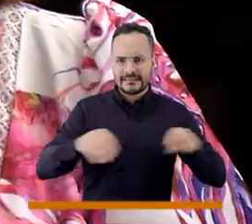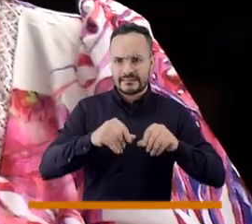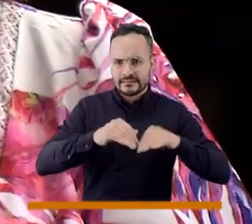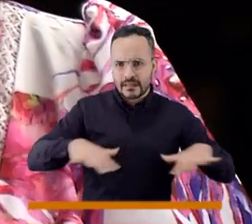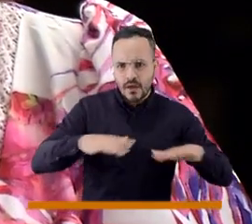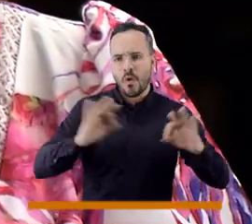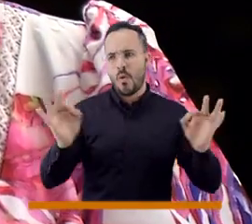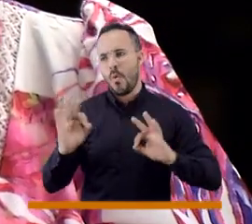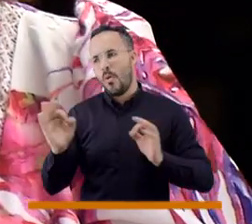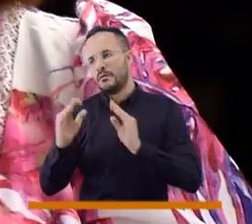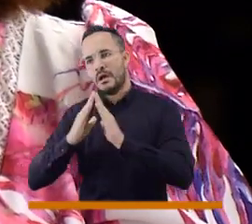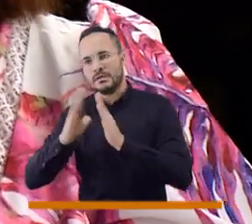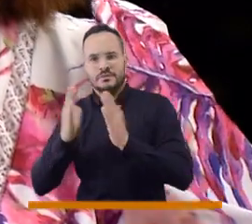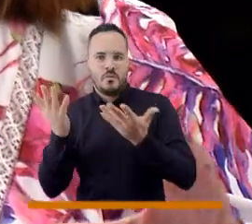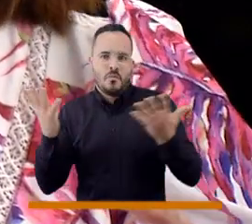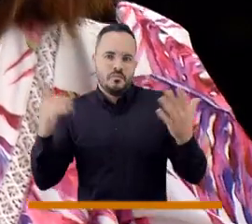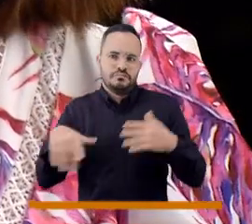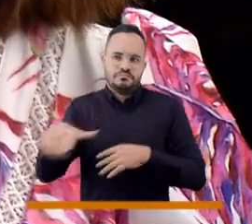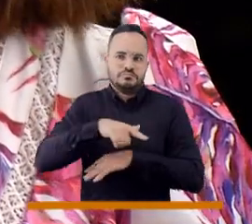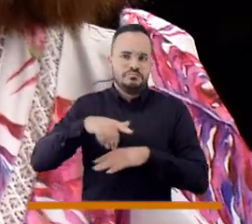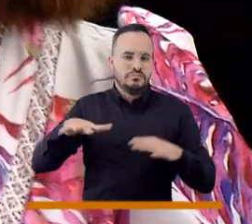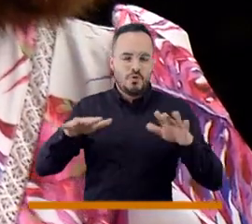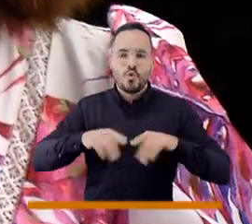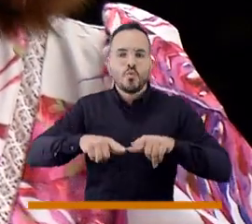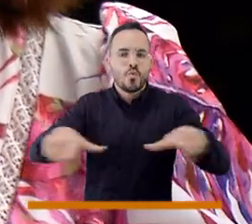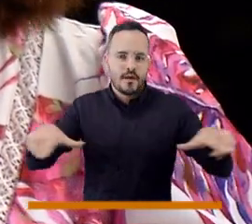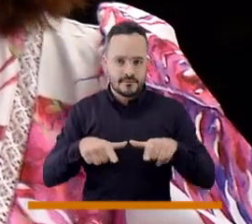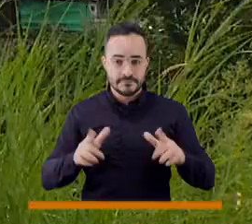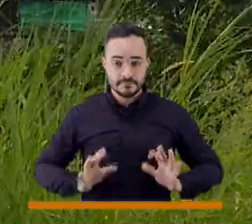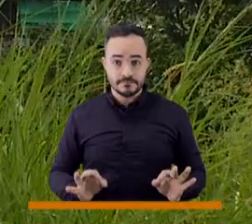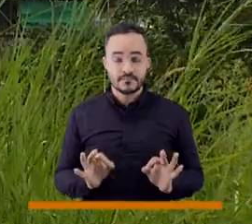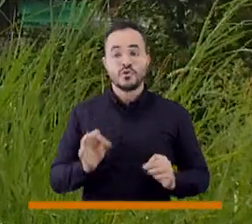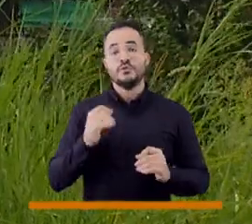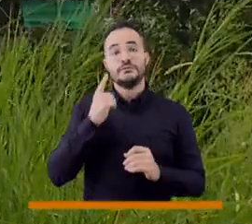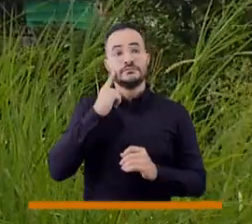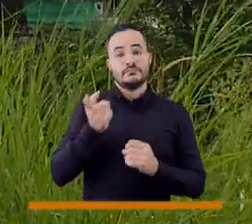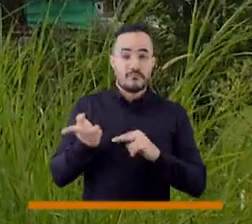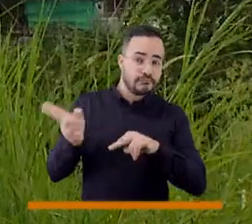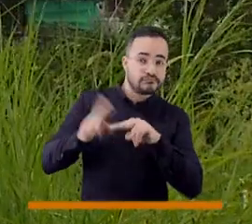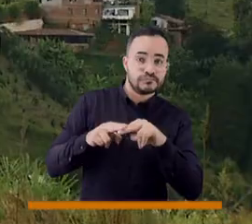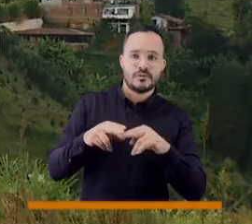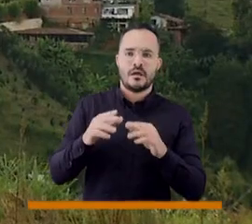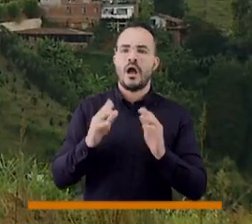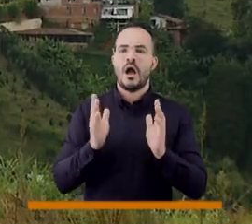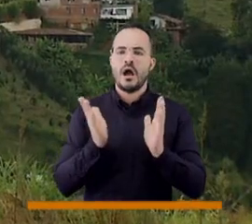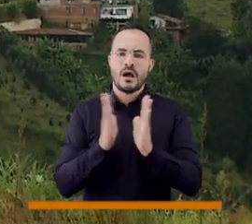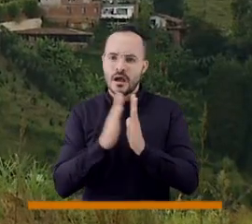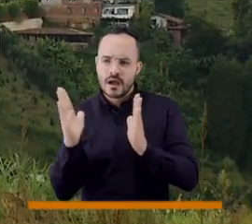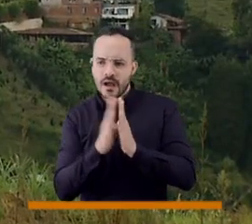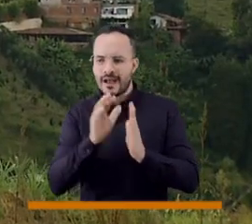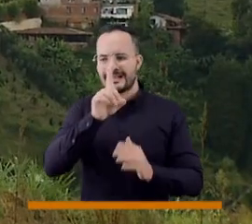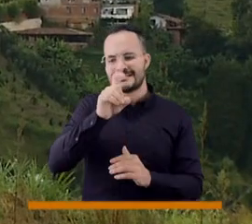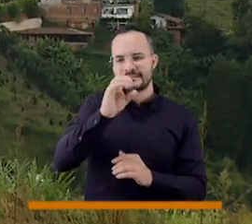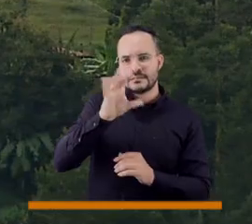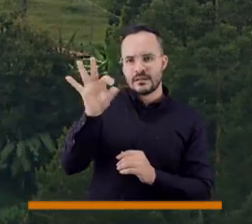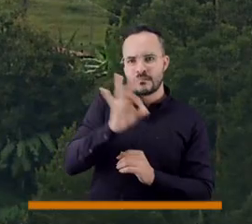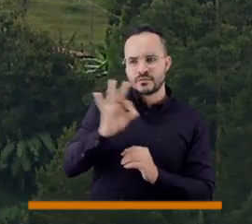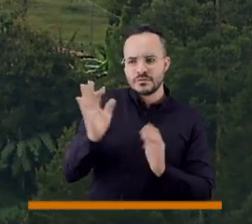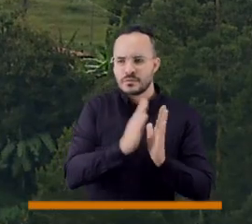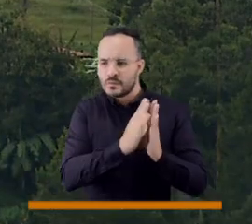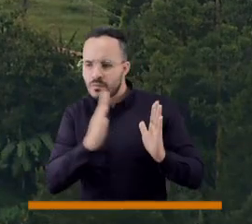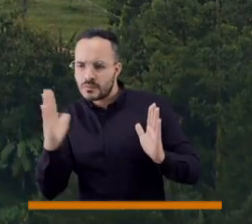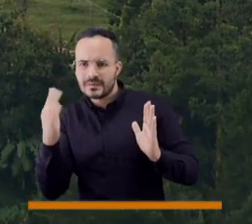lotes o los bienes inmuebles, ¿cierto? Exacto. Nunca debe pasar el 100%, debe estar entre el 60%